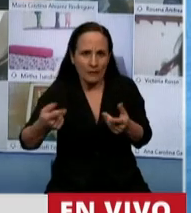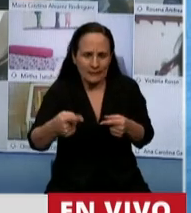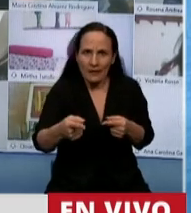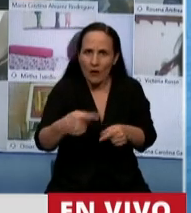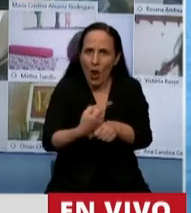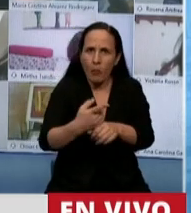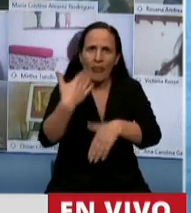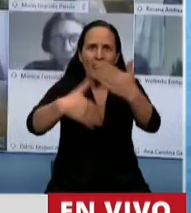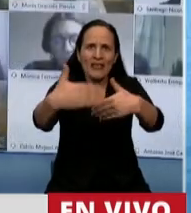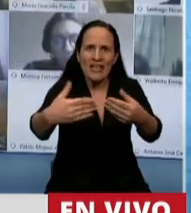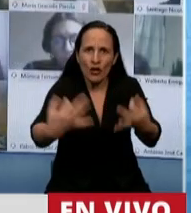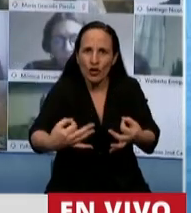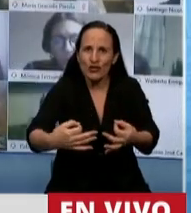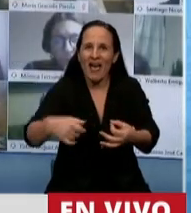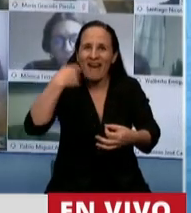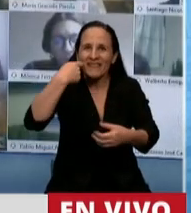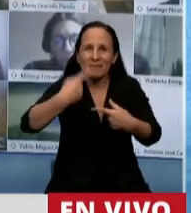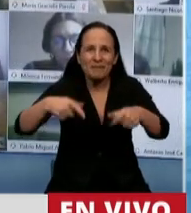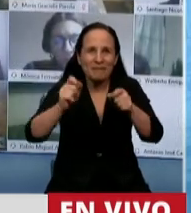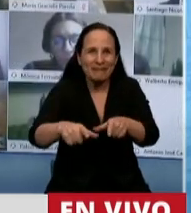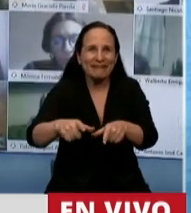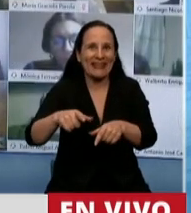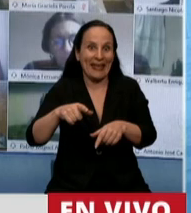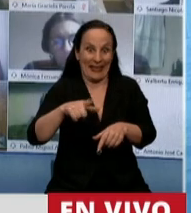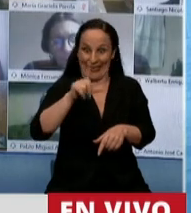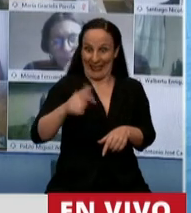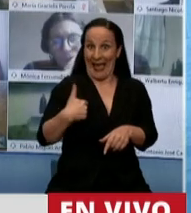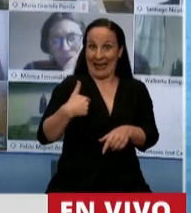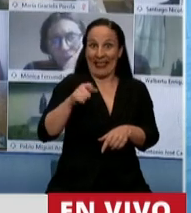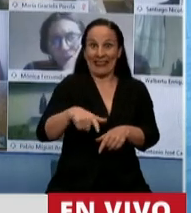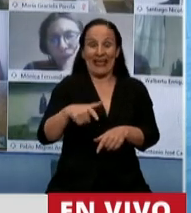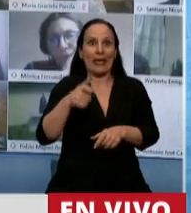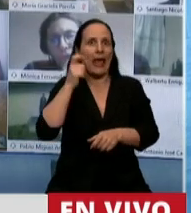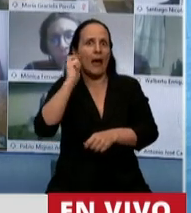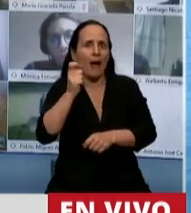desarrollo de la pesca y la industria pesquera de la República Argentina.